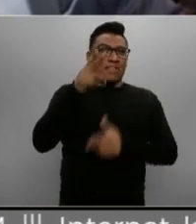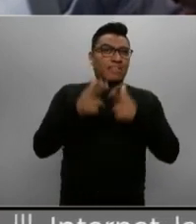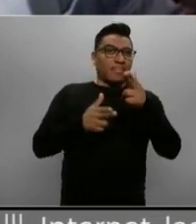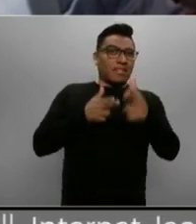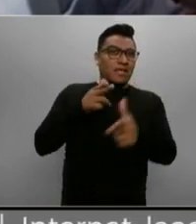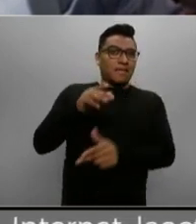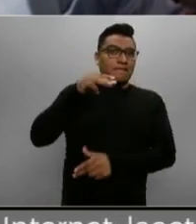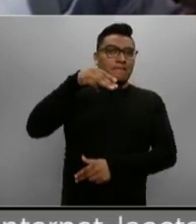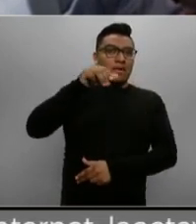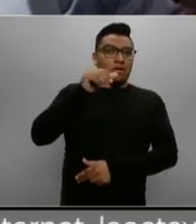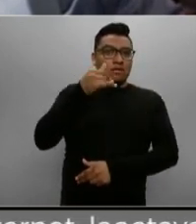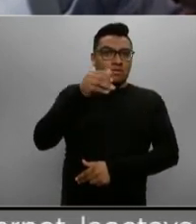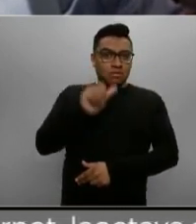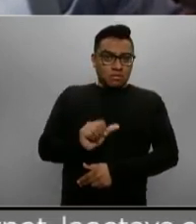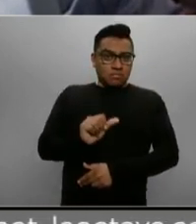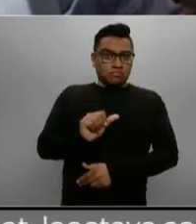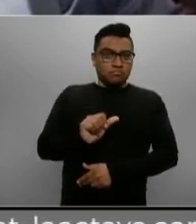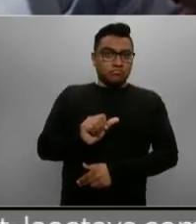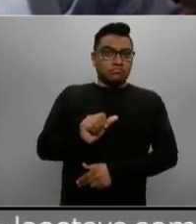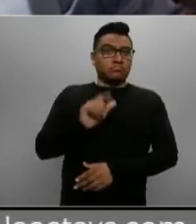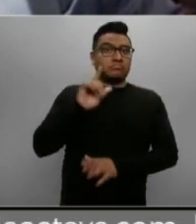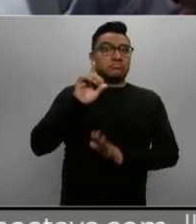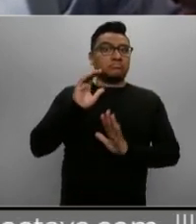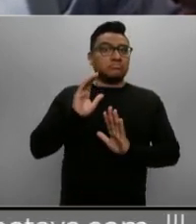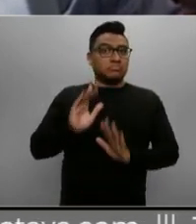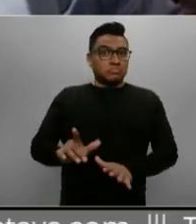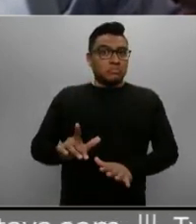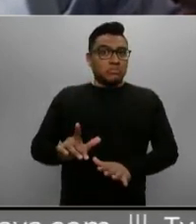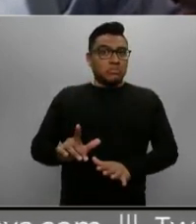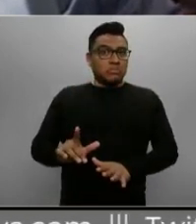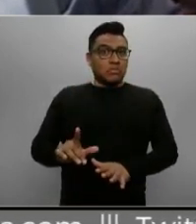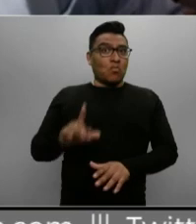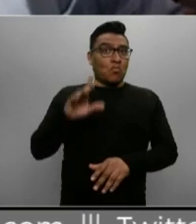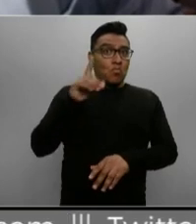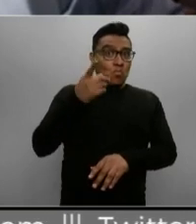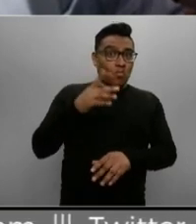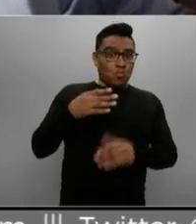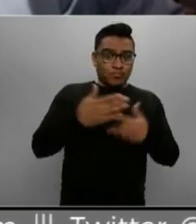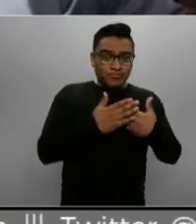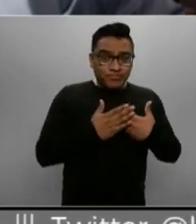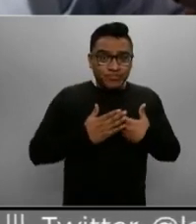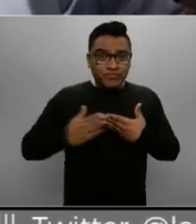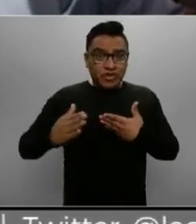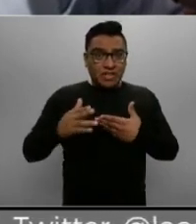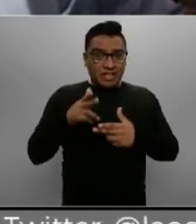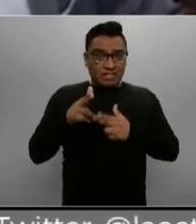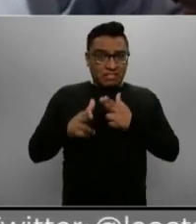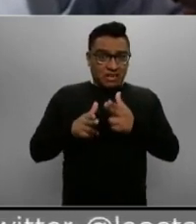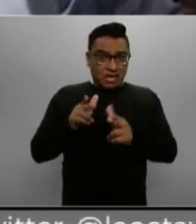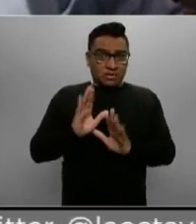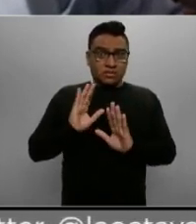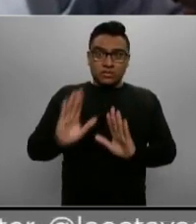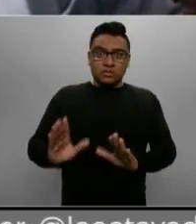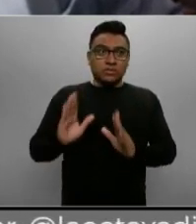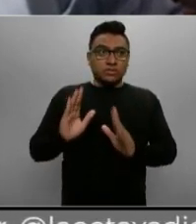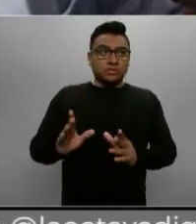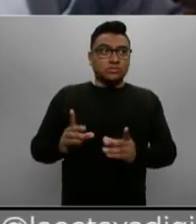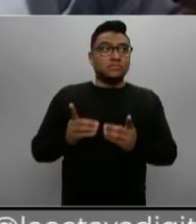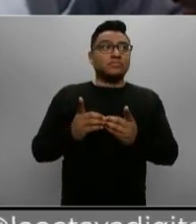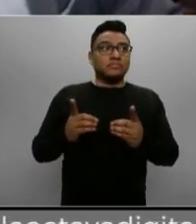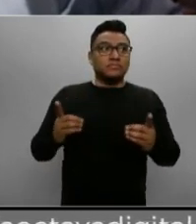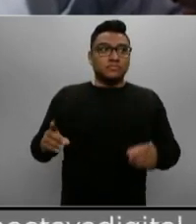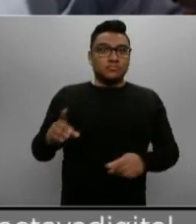ya licitó un primer tramo de construcción. Se trata de una